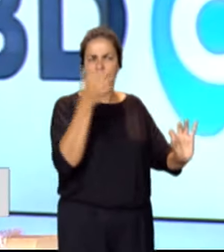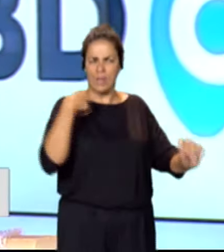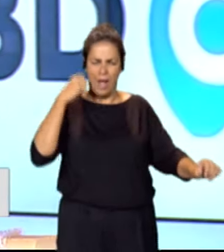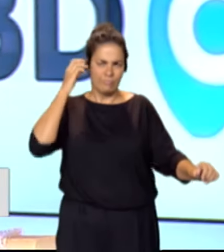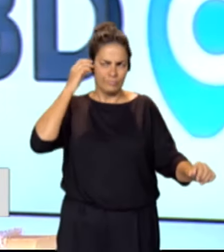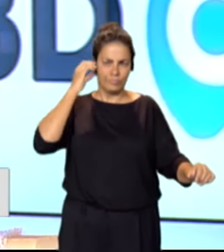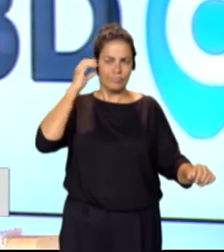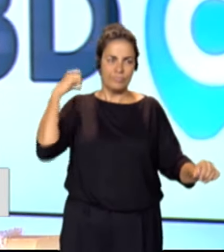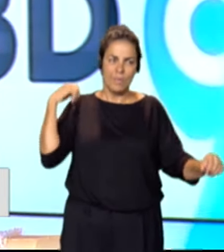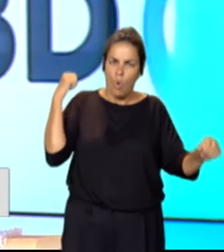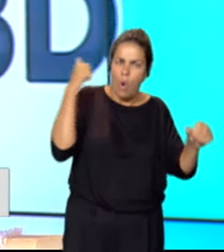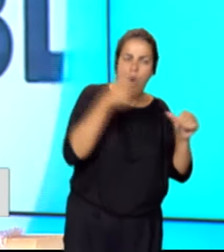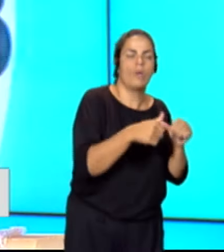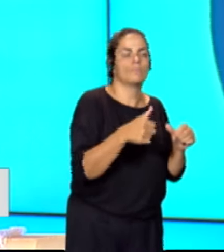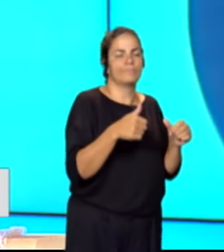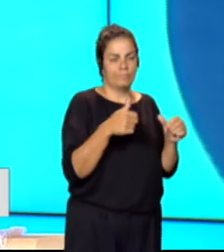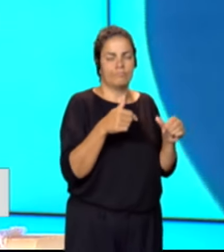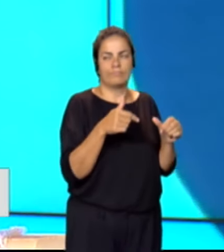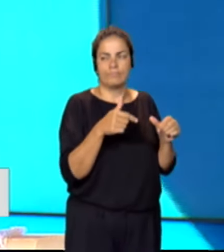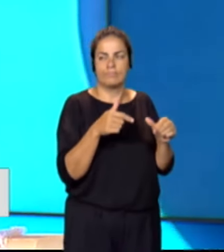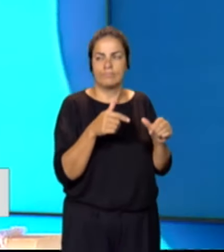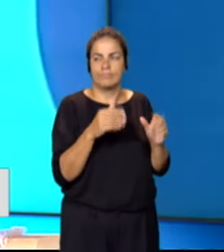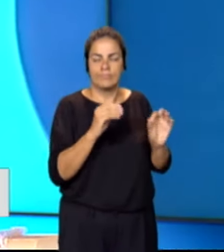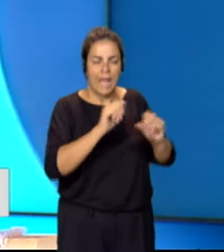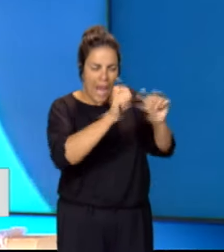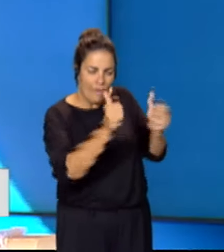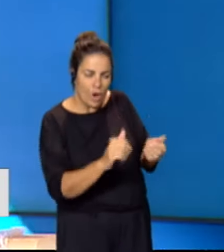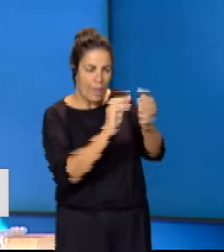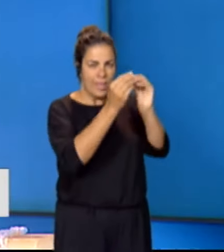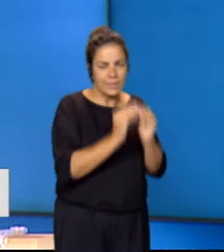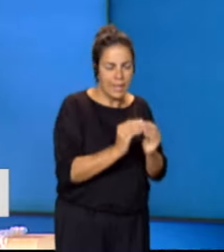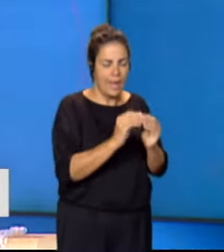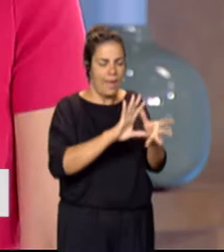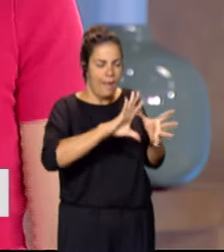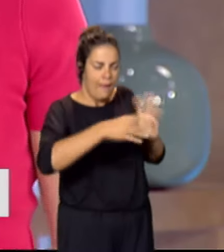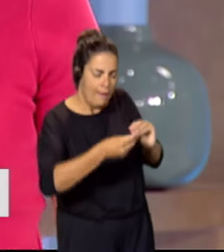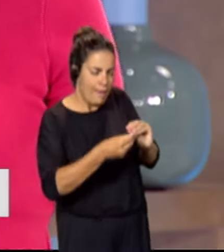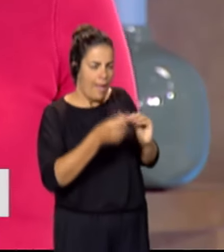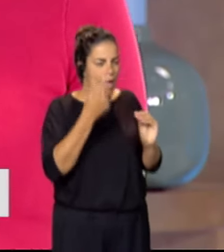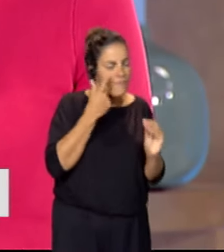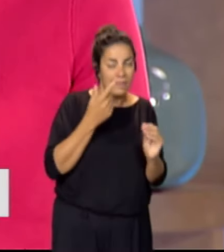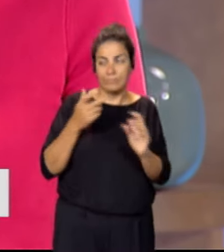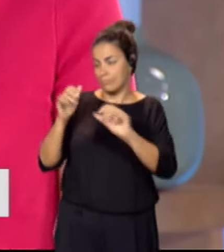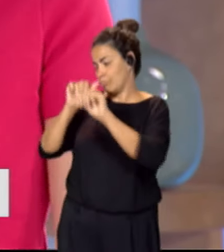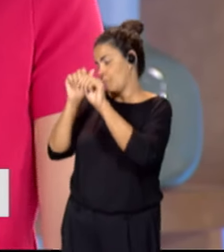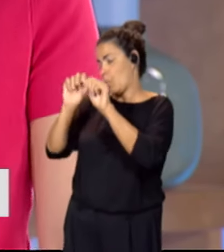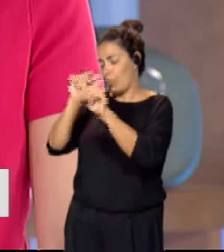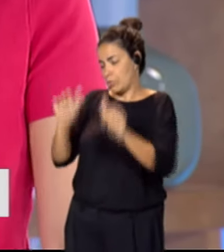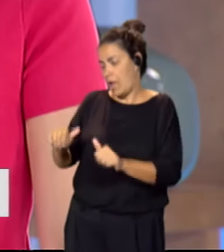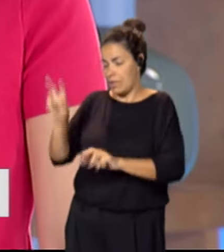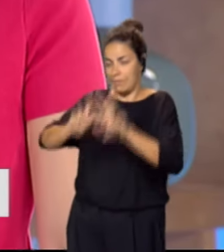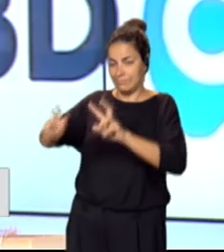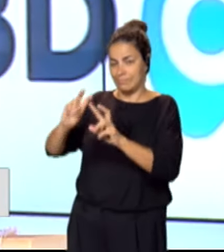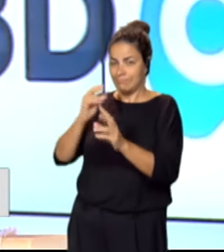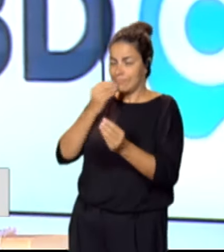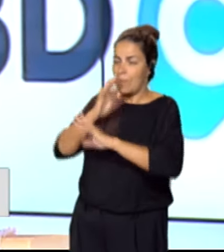adecuando la manera de hacerlo, la elaboración. Buscando la fórmula. Sí, la fórmula que tiene,